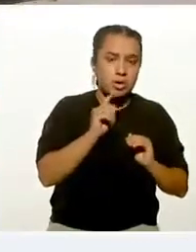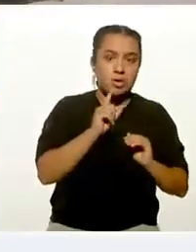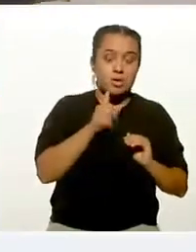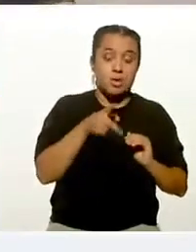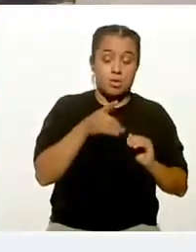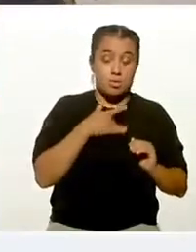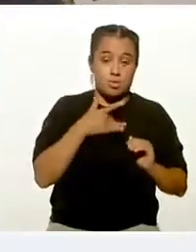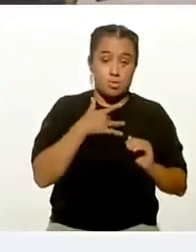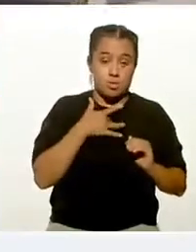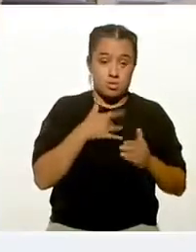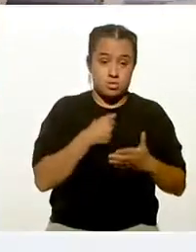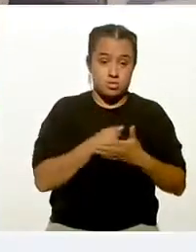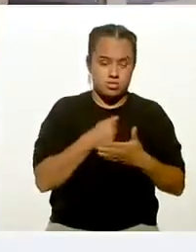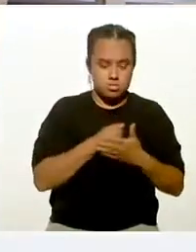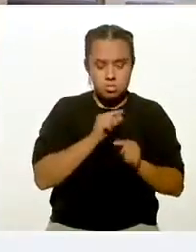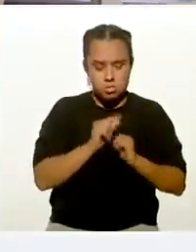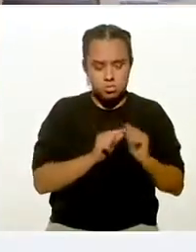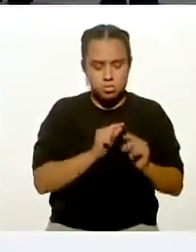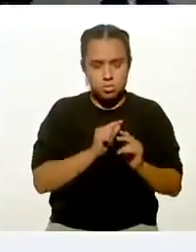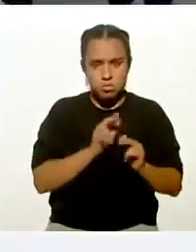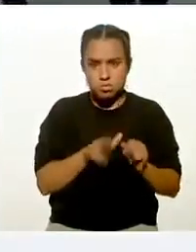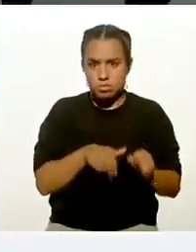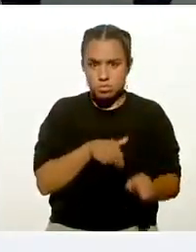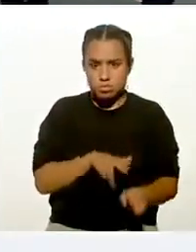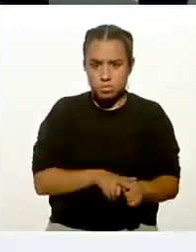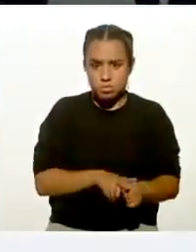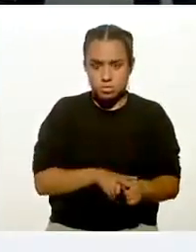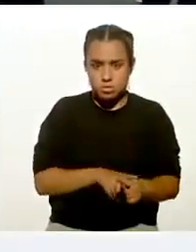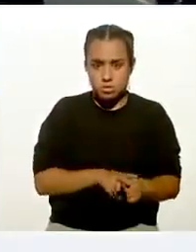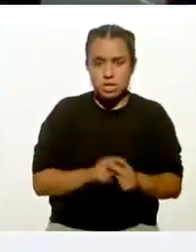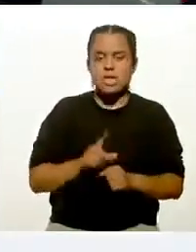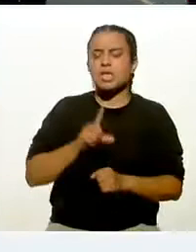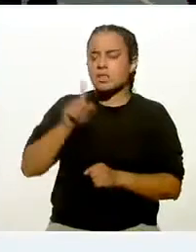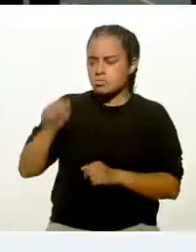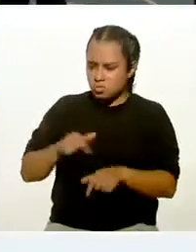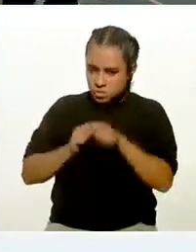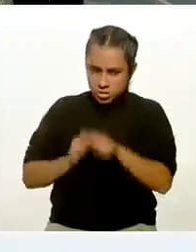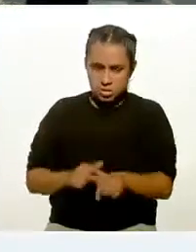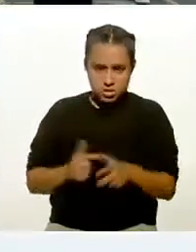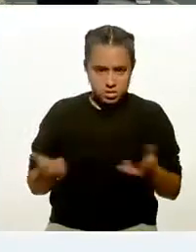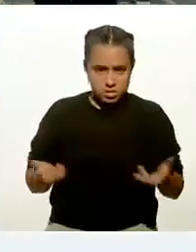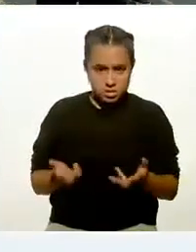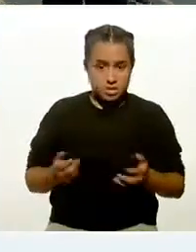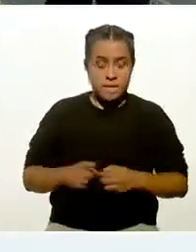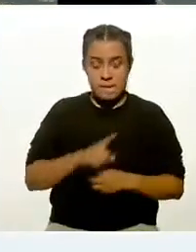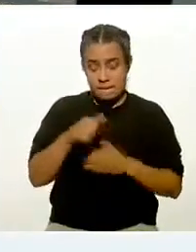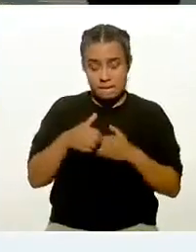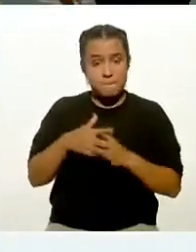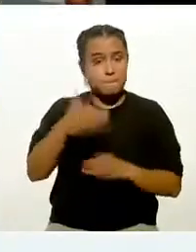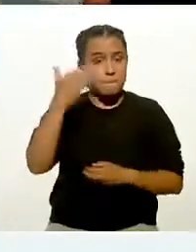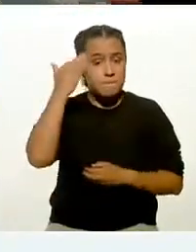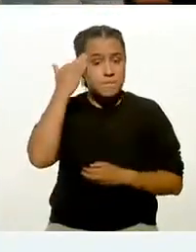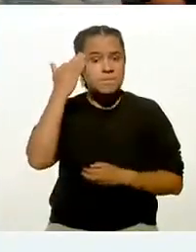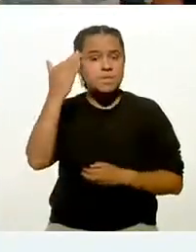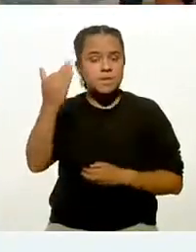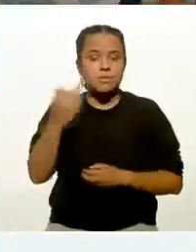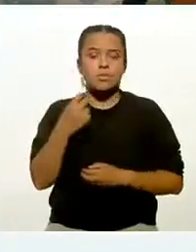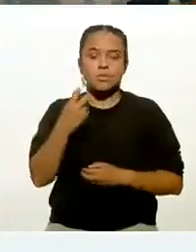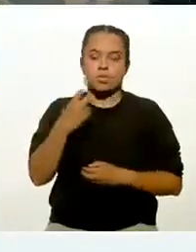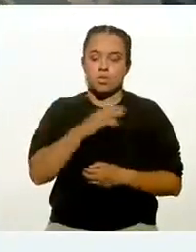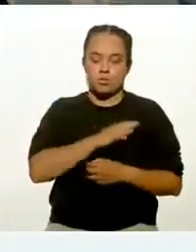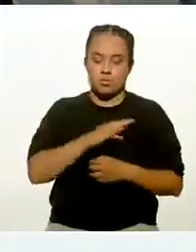se normalice. Y entonces volver a hacerlo. Con el tiempo, esto va a ayudar a que pueda mantener la